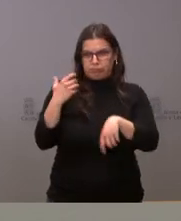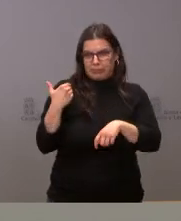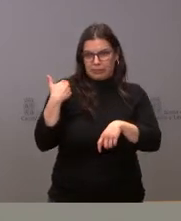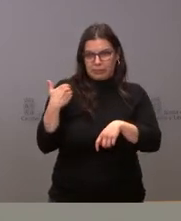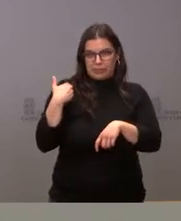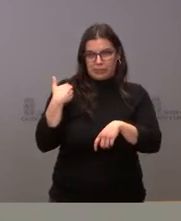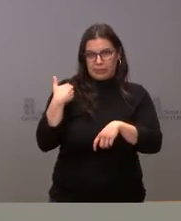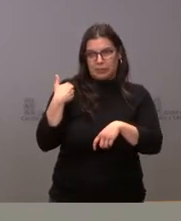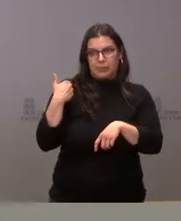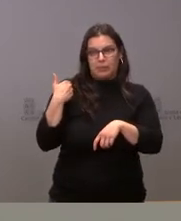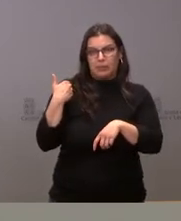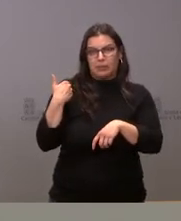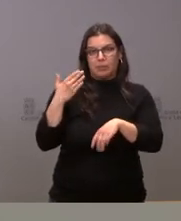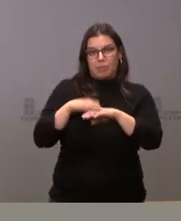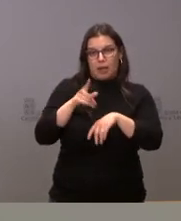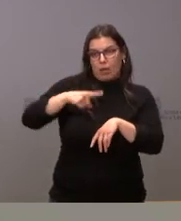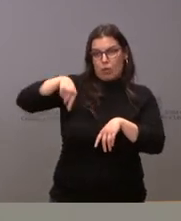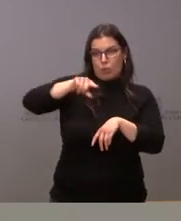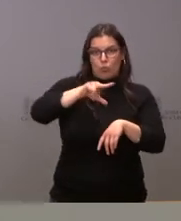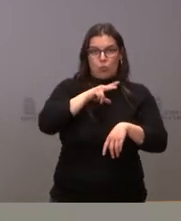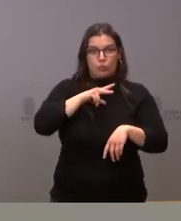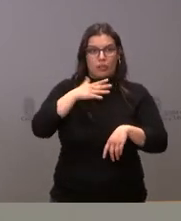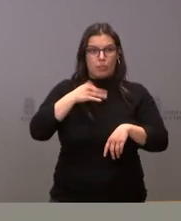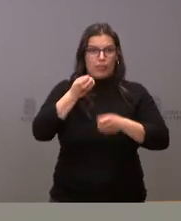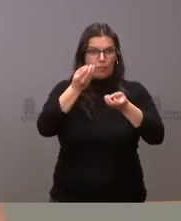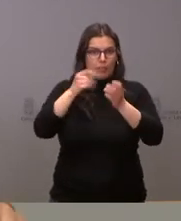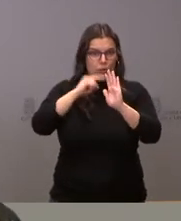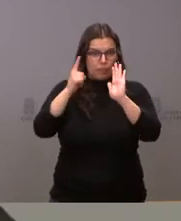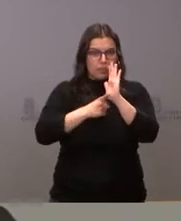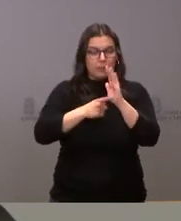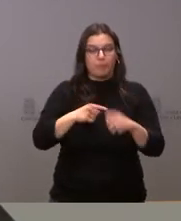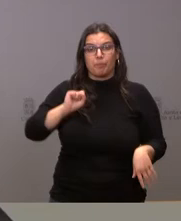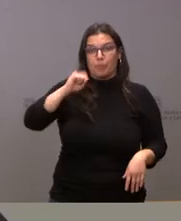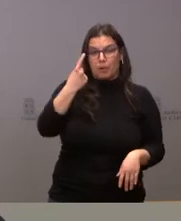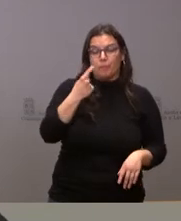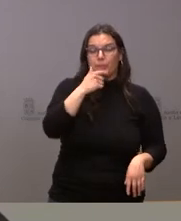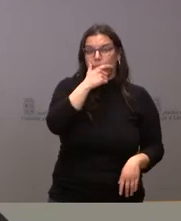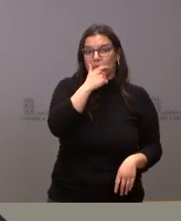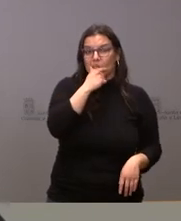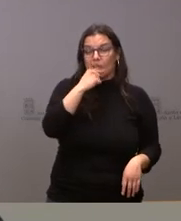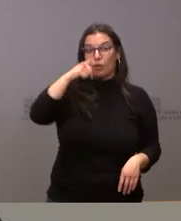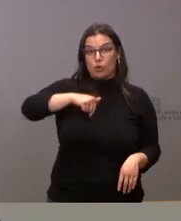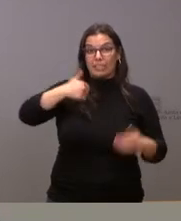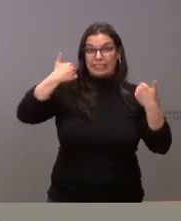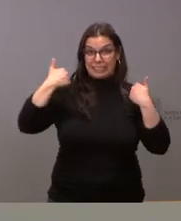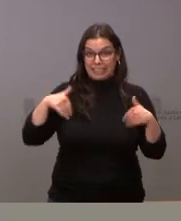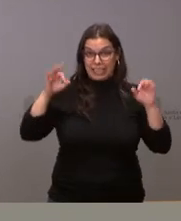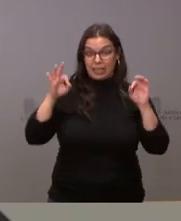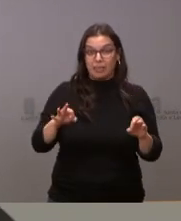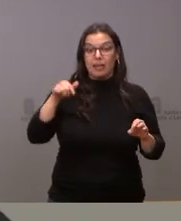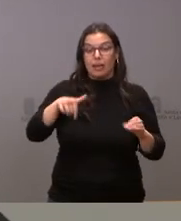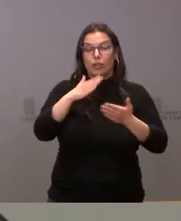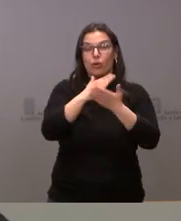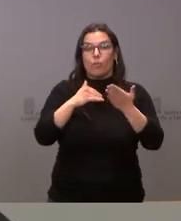que ustedes puedan tener toda la información. En primer lugar, hoy ya tenemos en nuestra